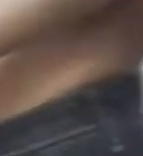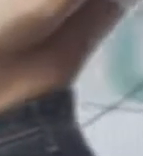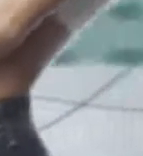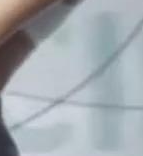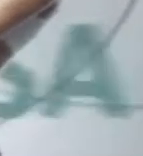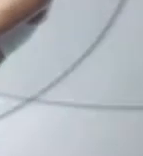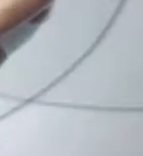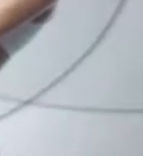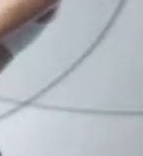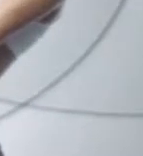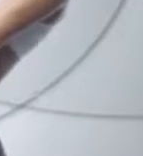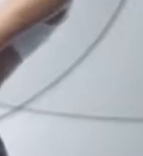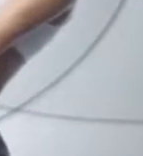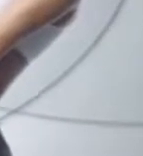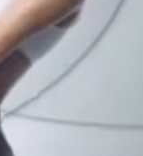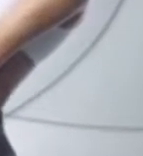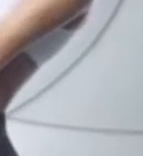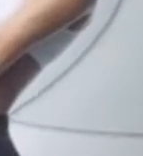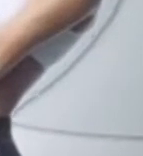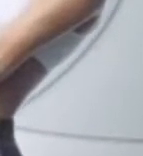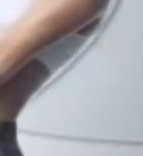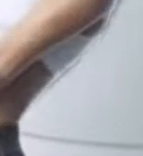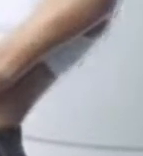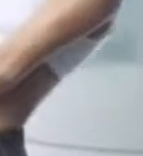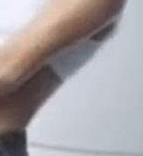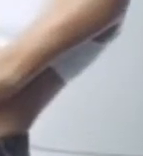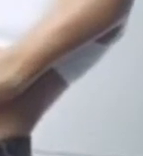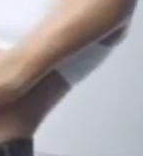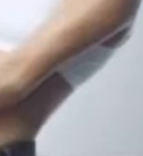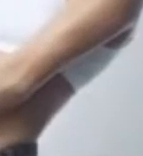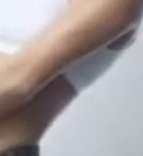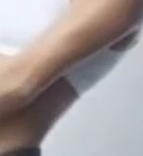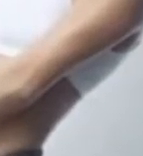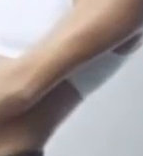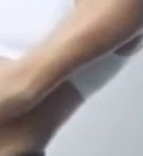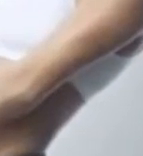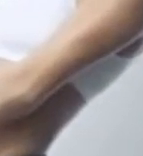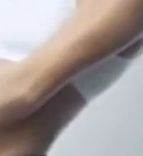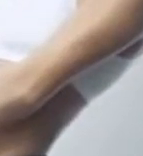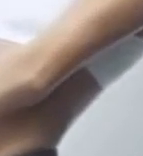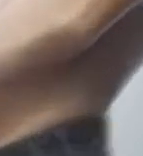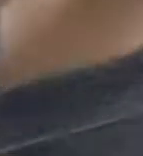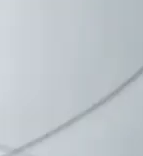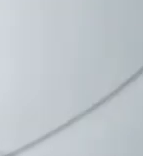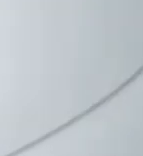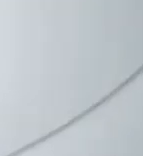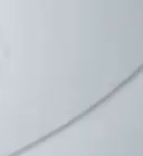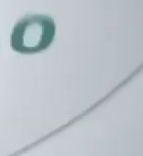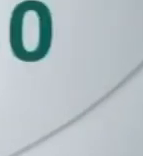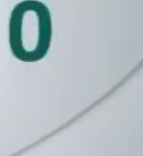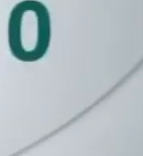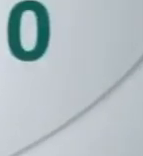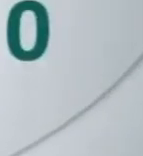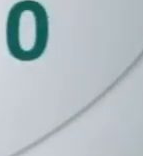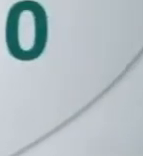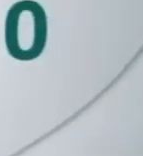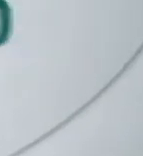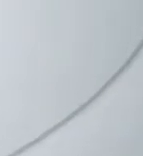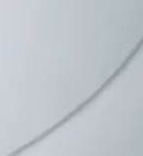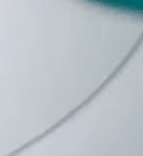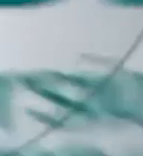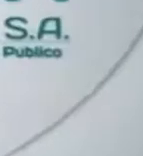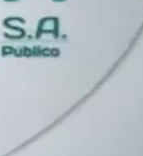Reduzca la talla de su euda concisa. Reciba grandes descuentos solo del 17 de junio al 31 de agosto. Informes Bogotá